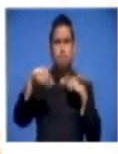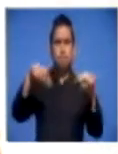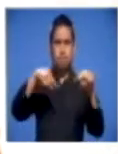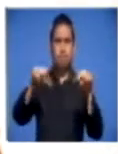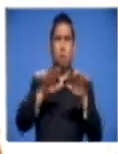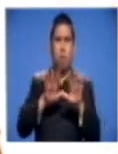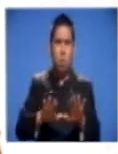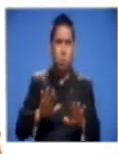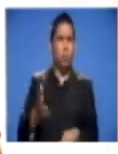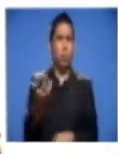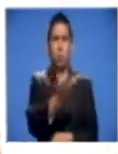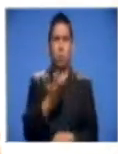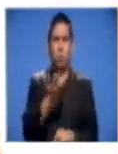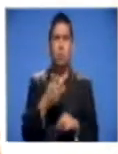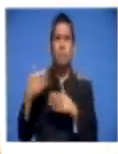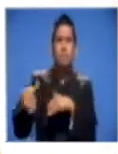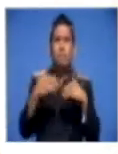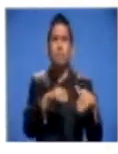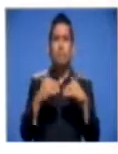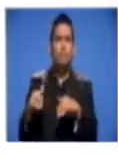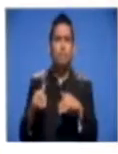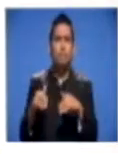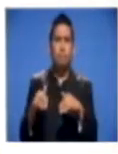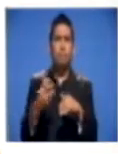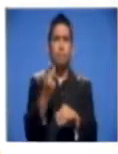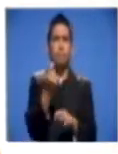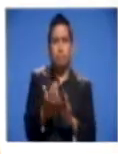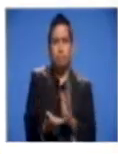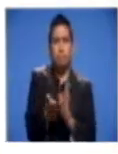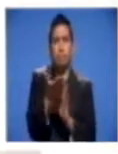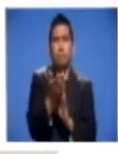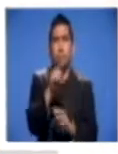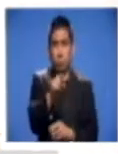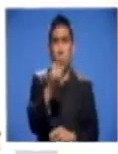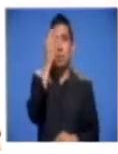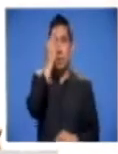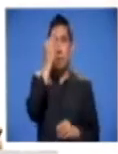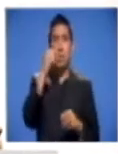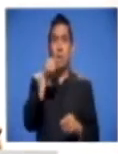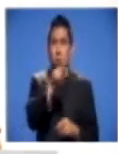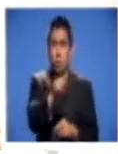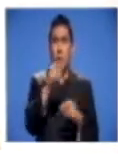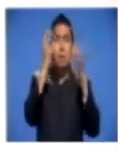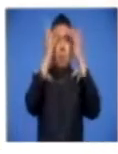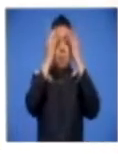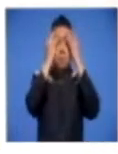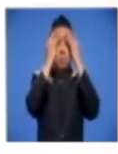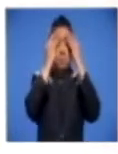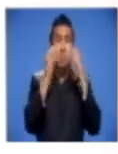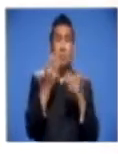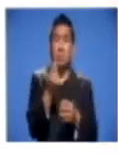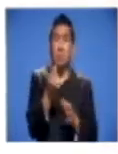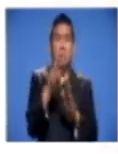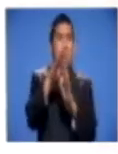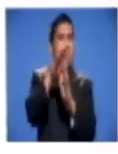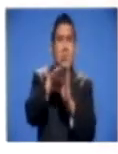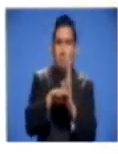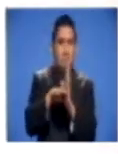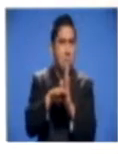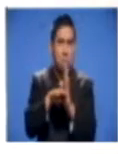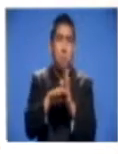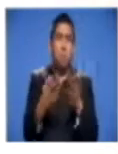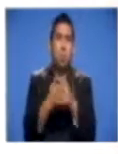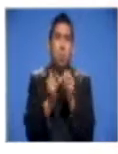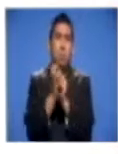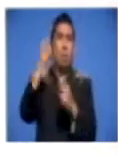vamos a dinamizar toda la economía porque tú también estás preocupado que la economía no avanza precisamente por